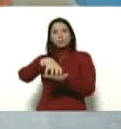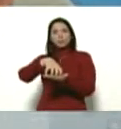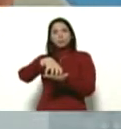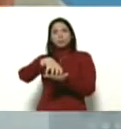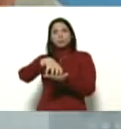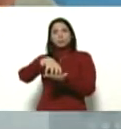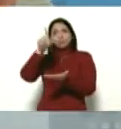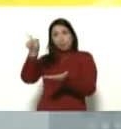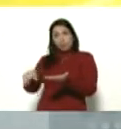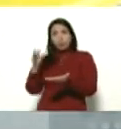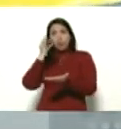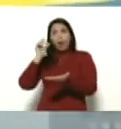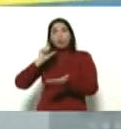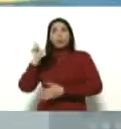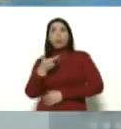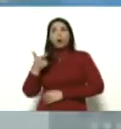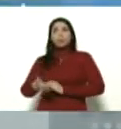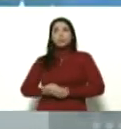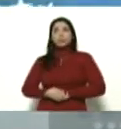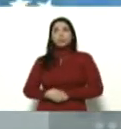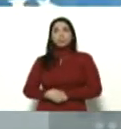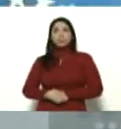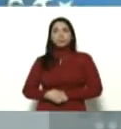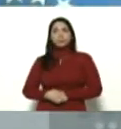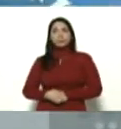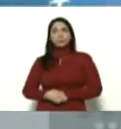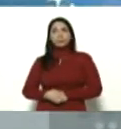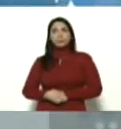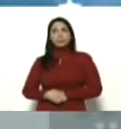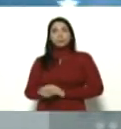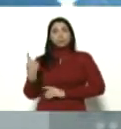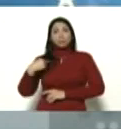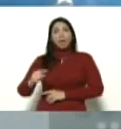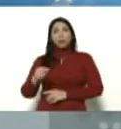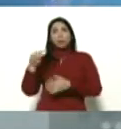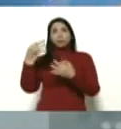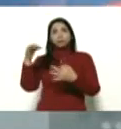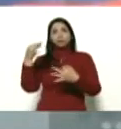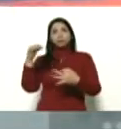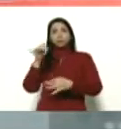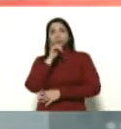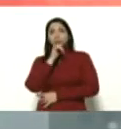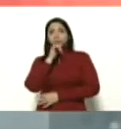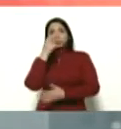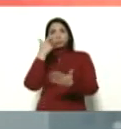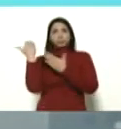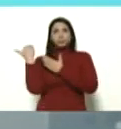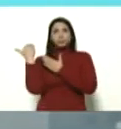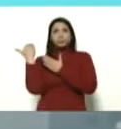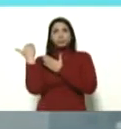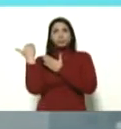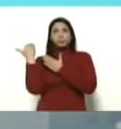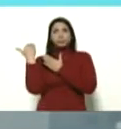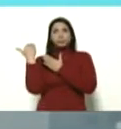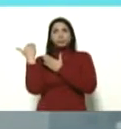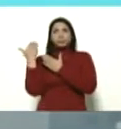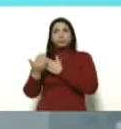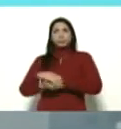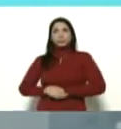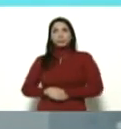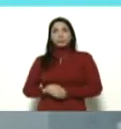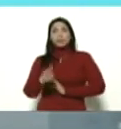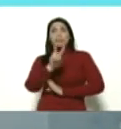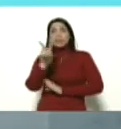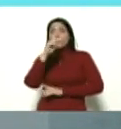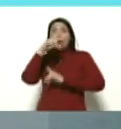guariqueña. Aquí tengo su ficha, guariqueña. 22